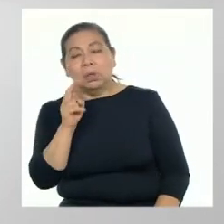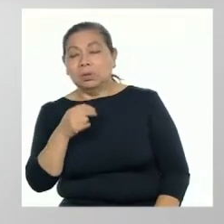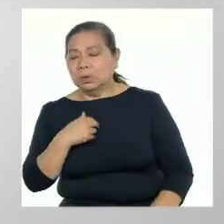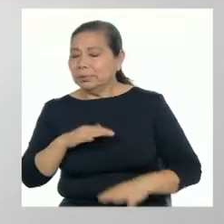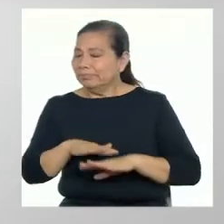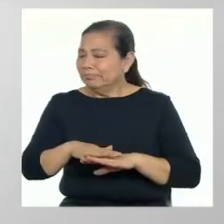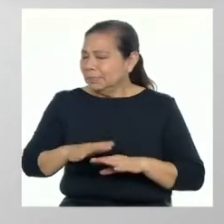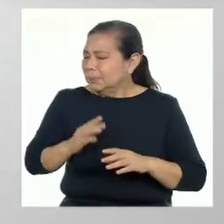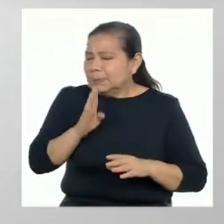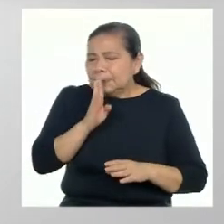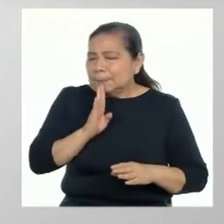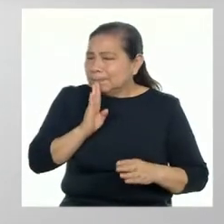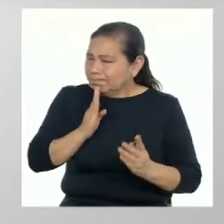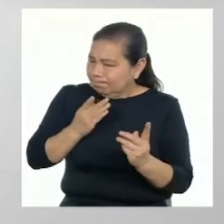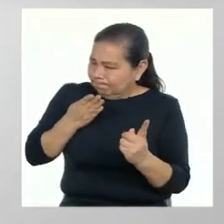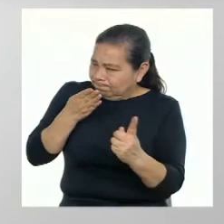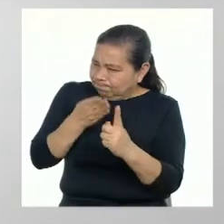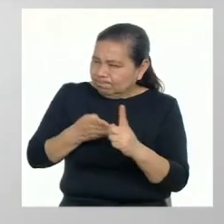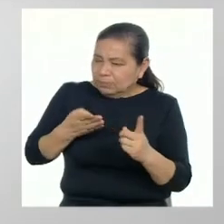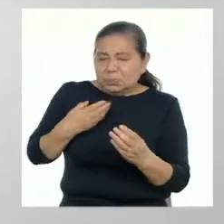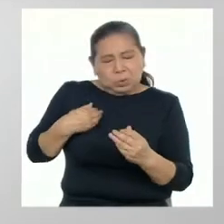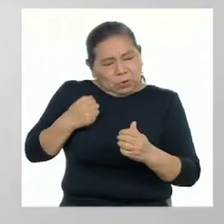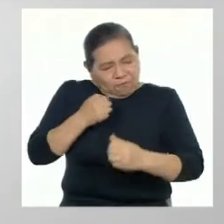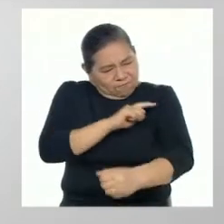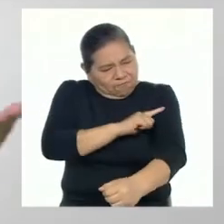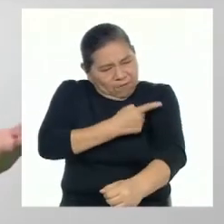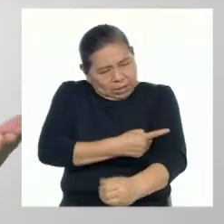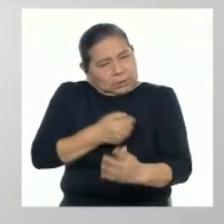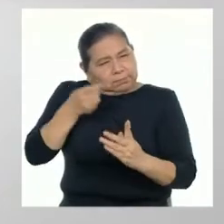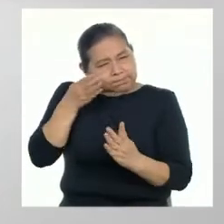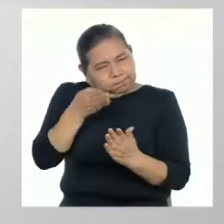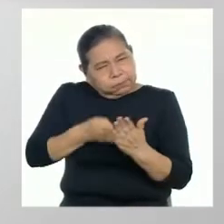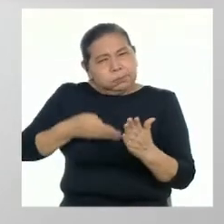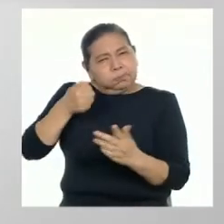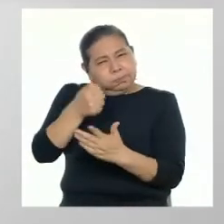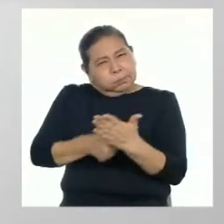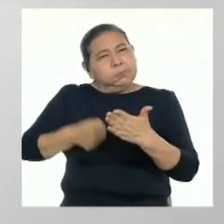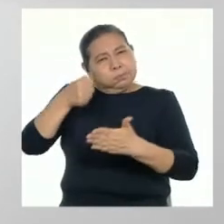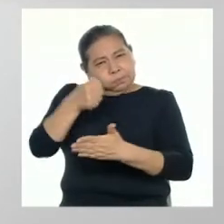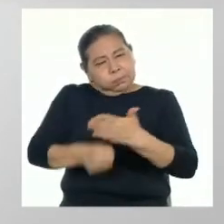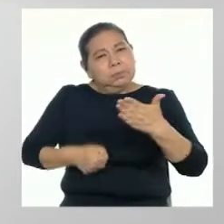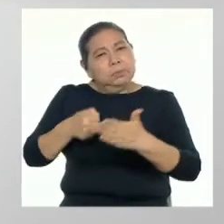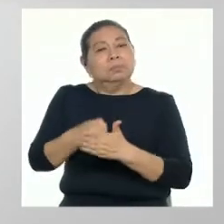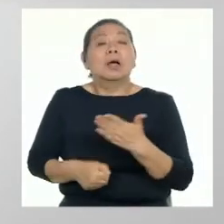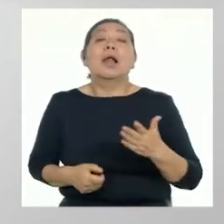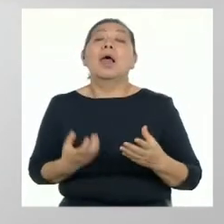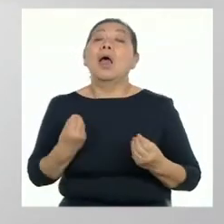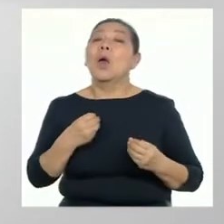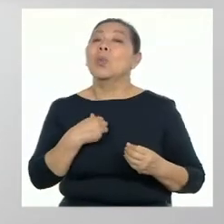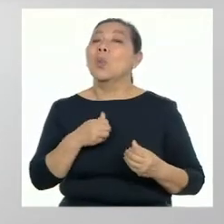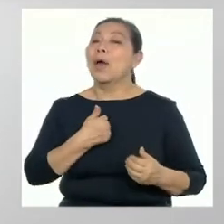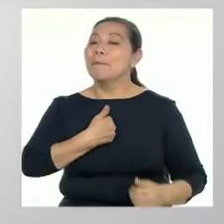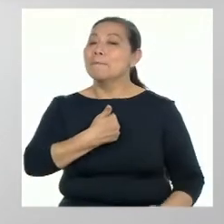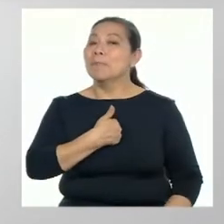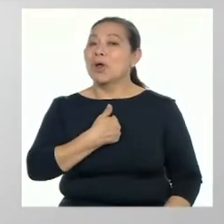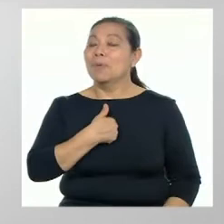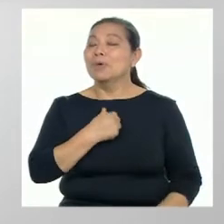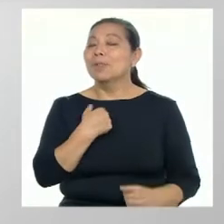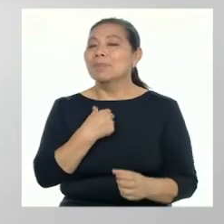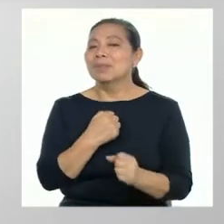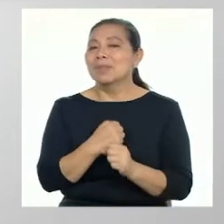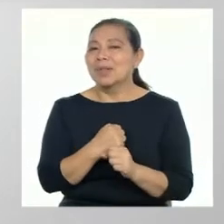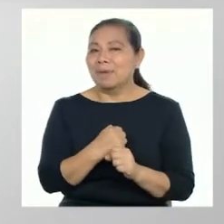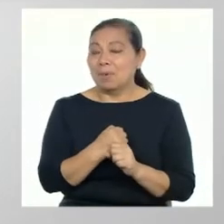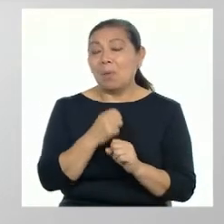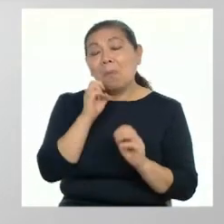preparados y poderlos enfrentar. Algunas situaciones pueden estar relacionadas a nuestro propio desempeño.